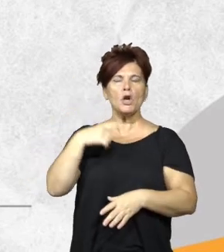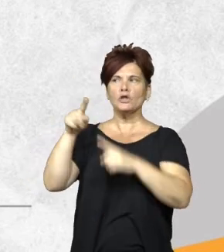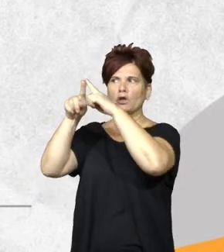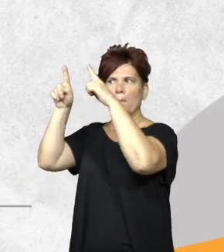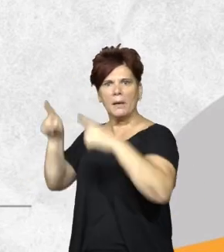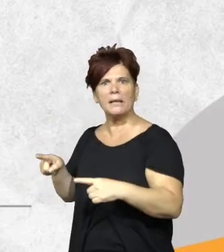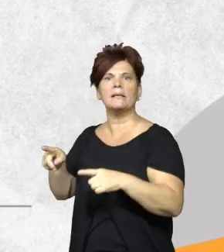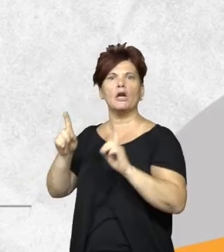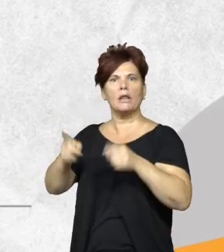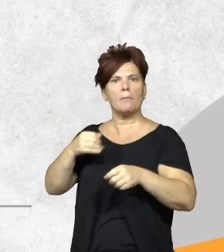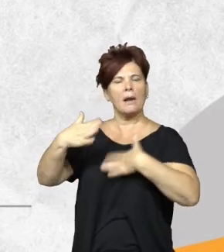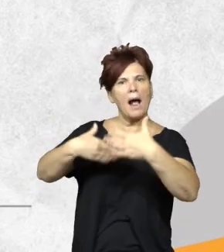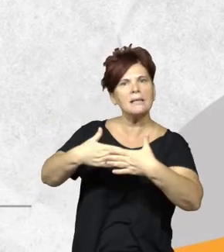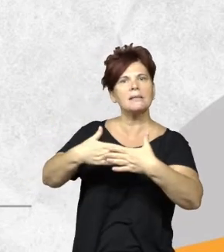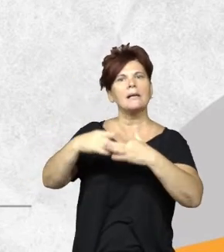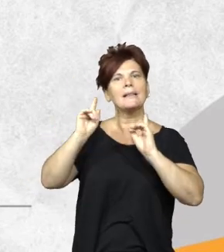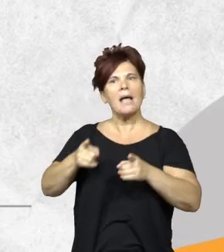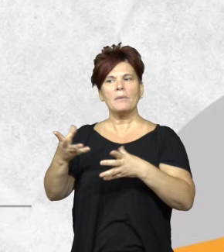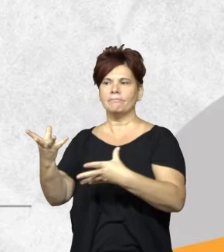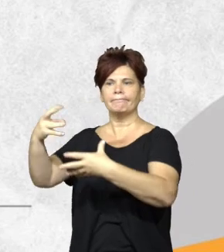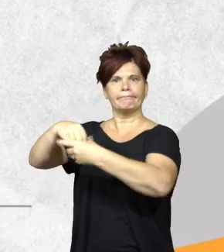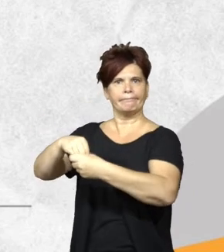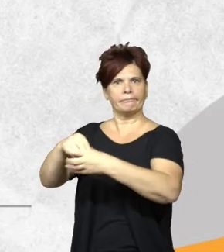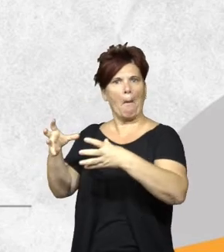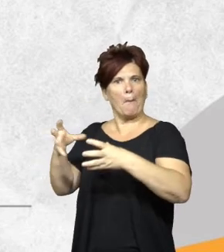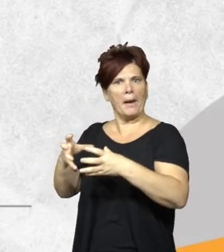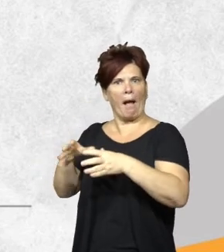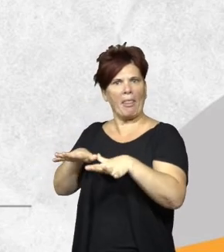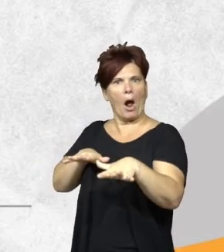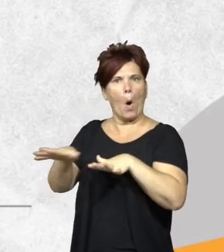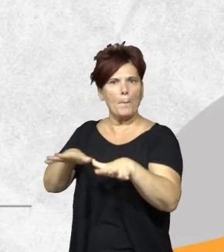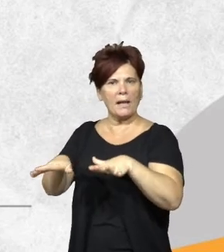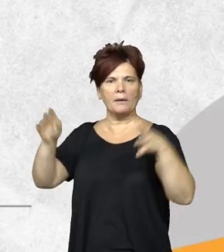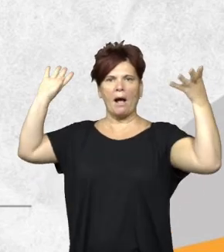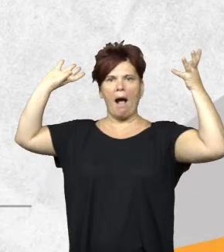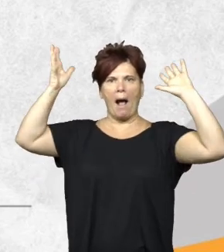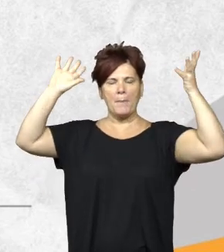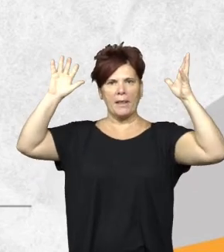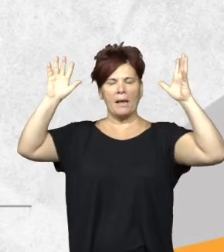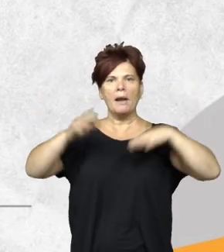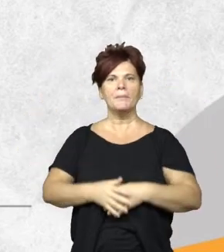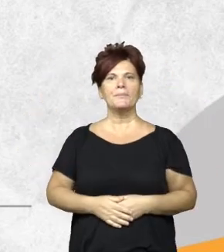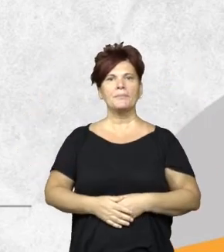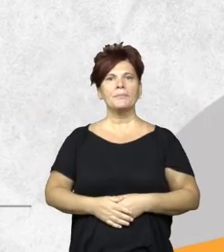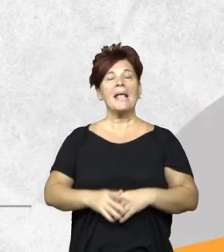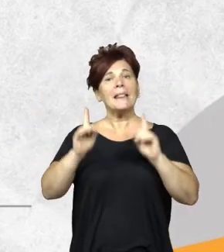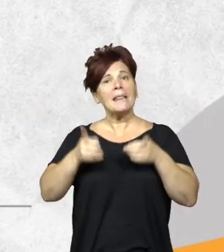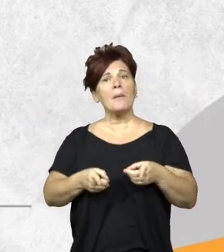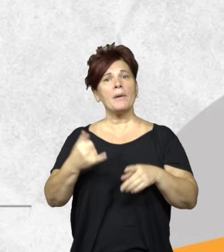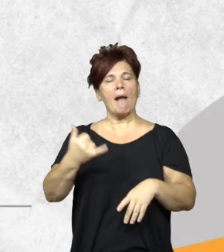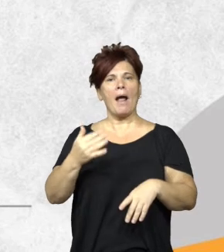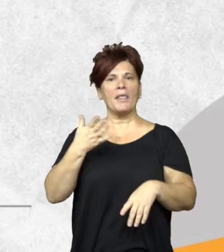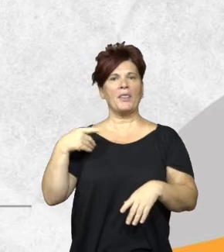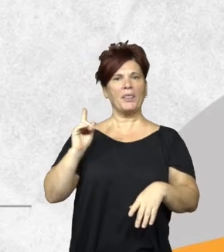y obviamente como integrantes de la brigada operativa ambiental también tenemos una dirección